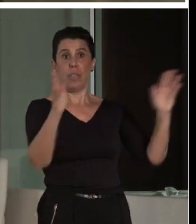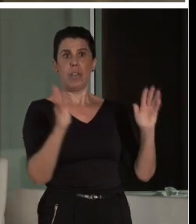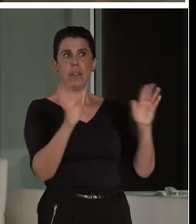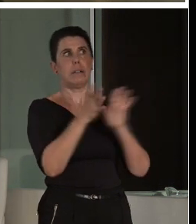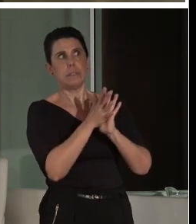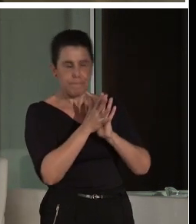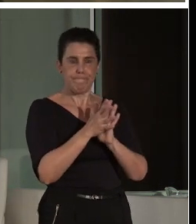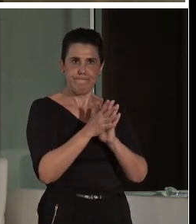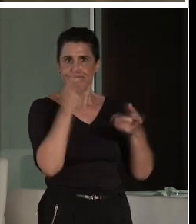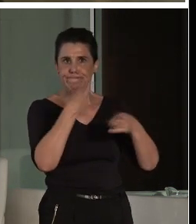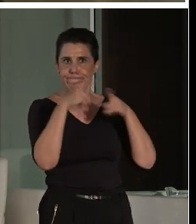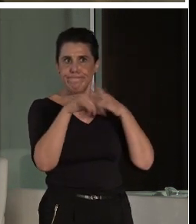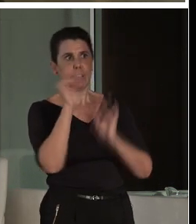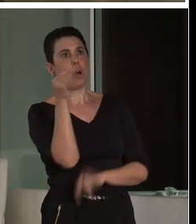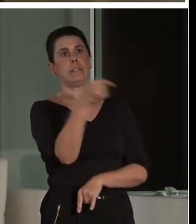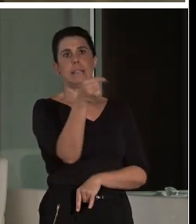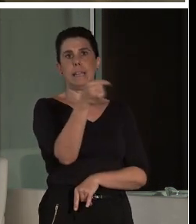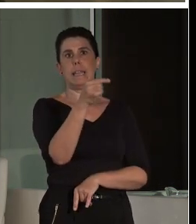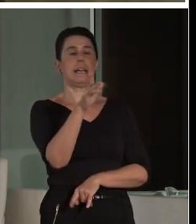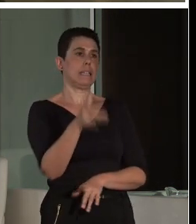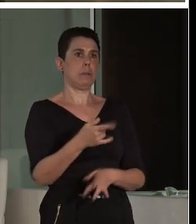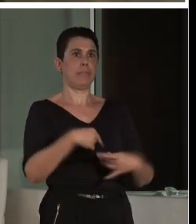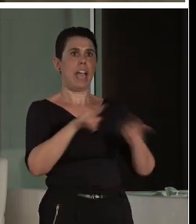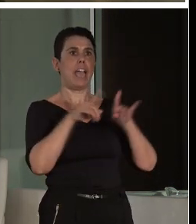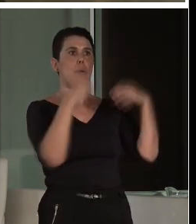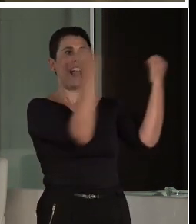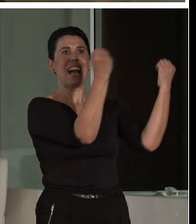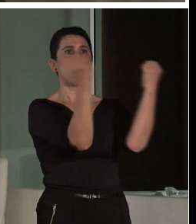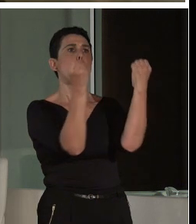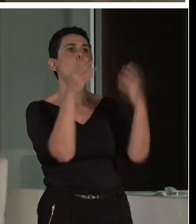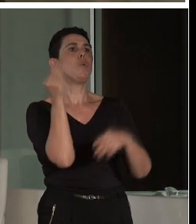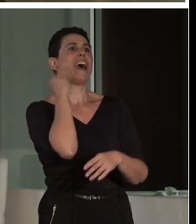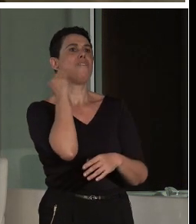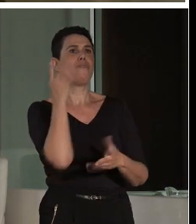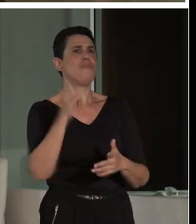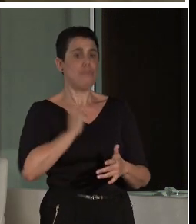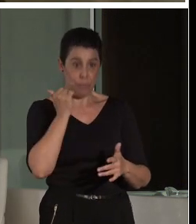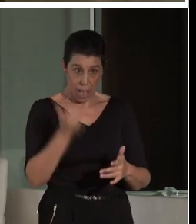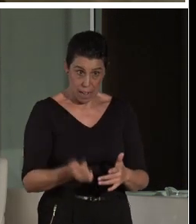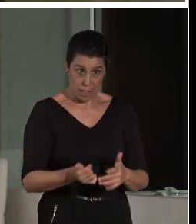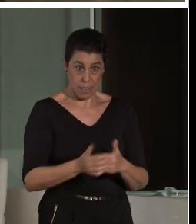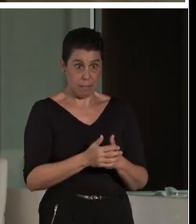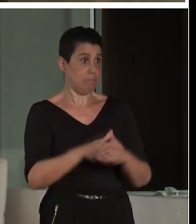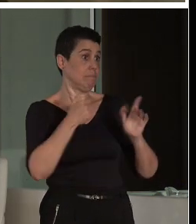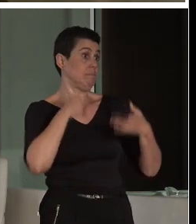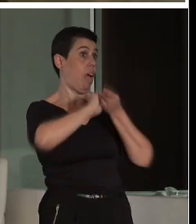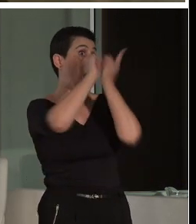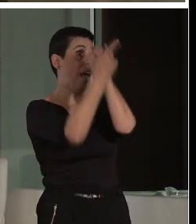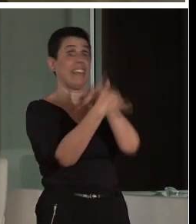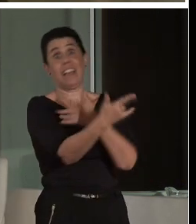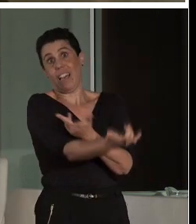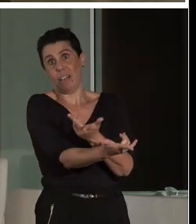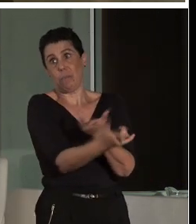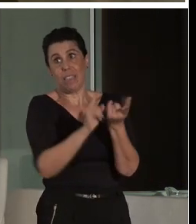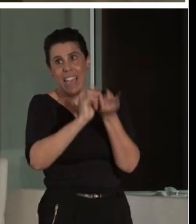negativos. Para empezar, está recreando columnas, con lo cual está alterando la